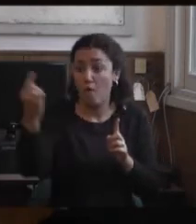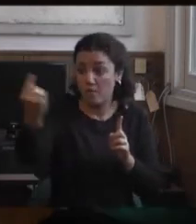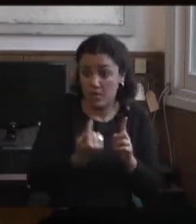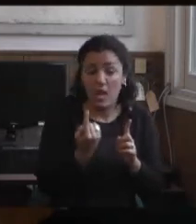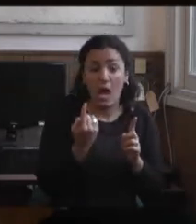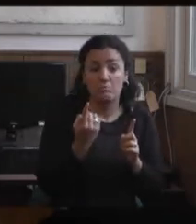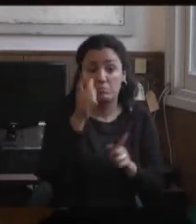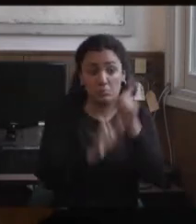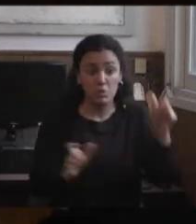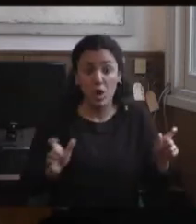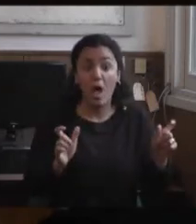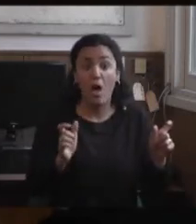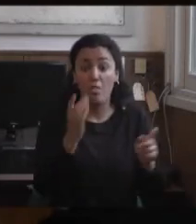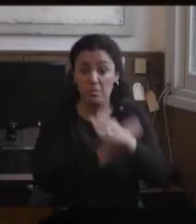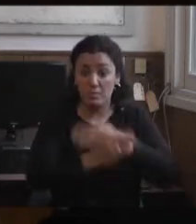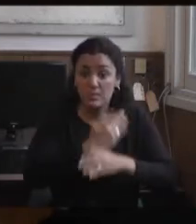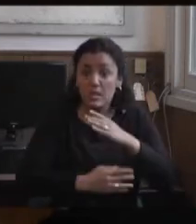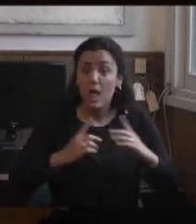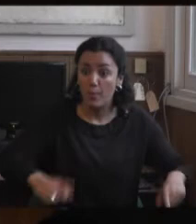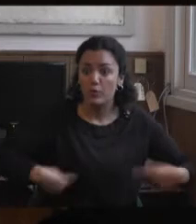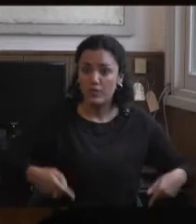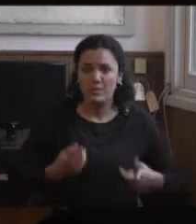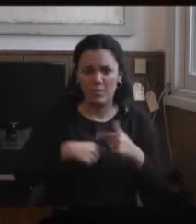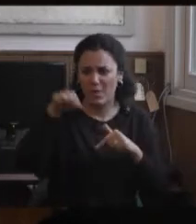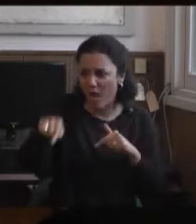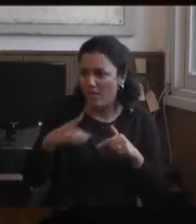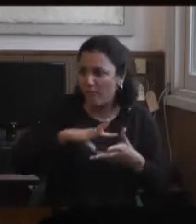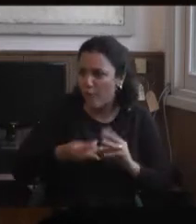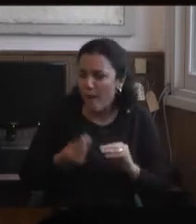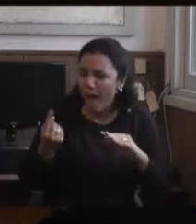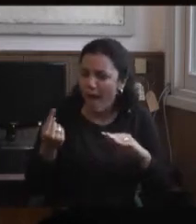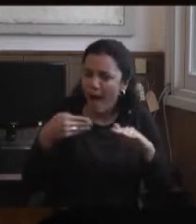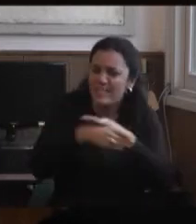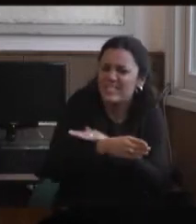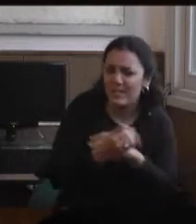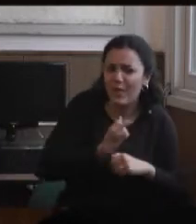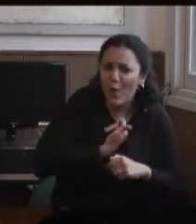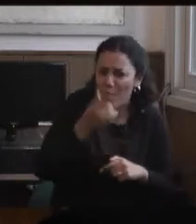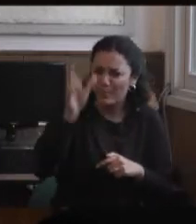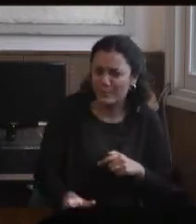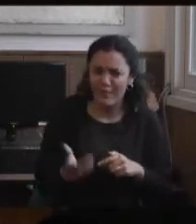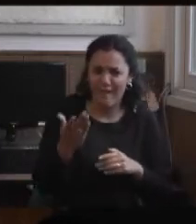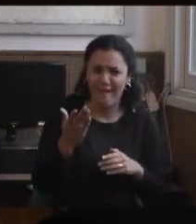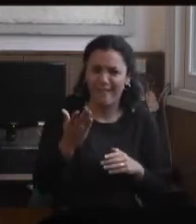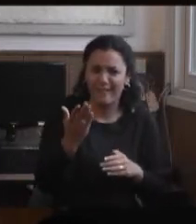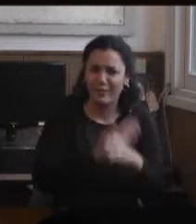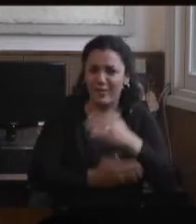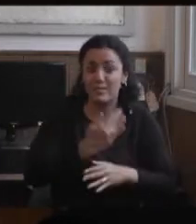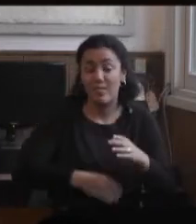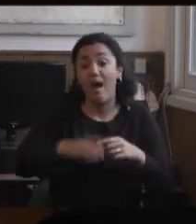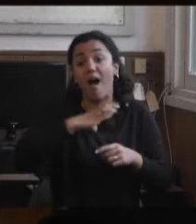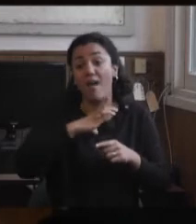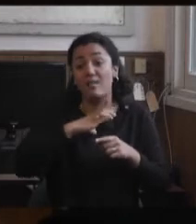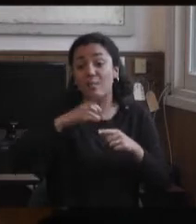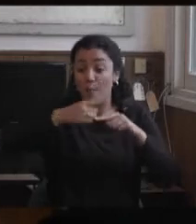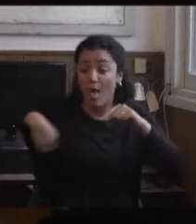motriz y en ese caso UCEF no es accesible. No es accesible para nada, pero tenemos un ingreso por atrás,